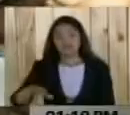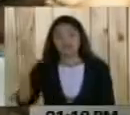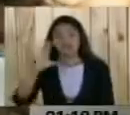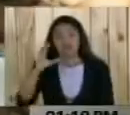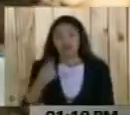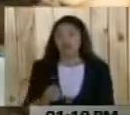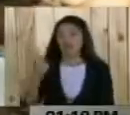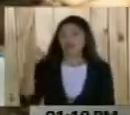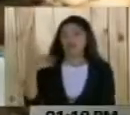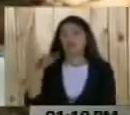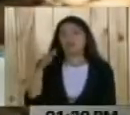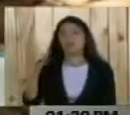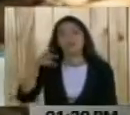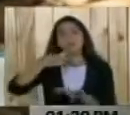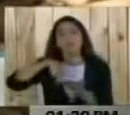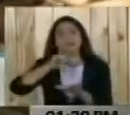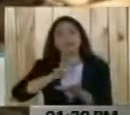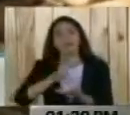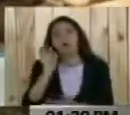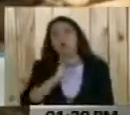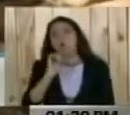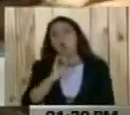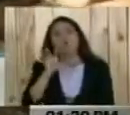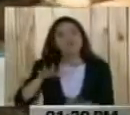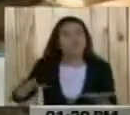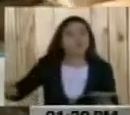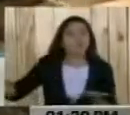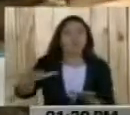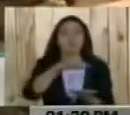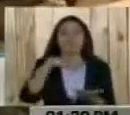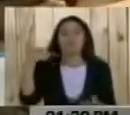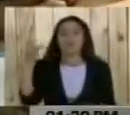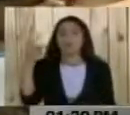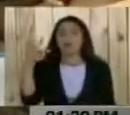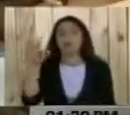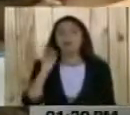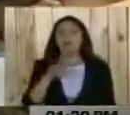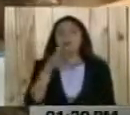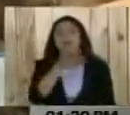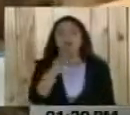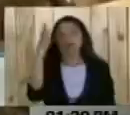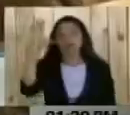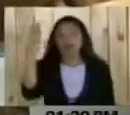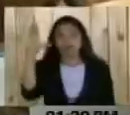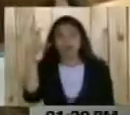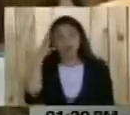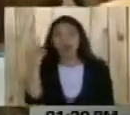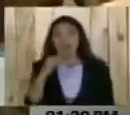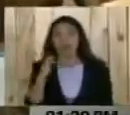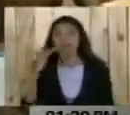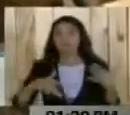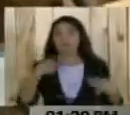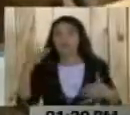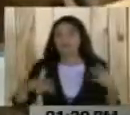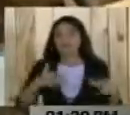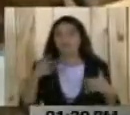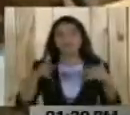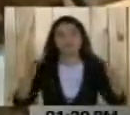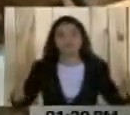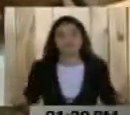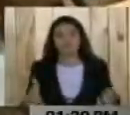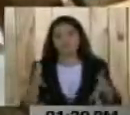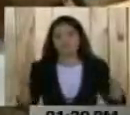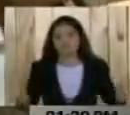Ayer en Plaza Candelaria o en toda la parroquia de la Candelaria, también en la parroquia Caricuado, donde también hacemos actividades donde estamos promediendo el